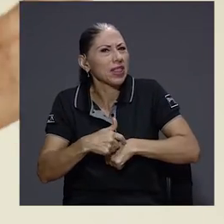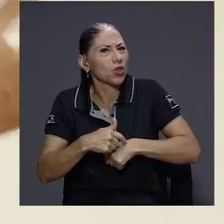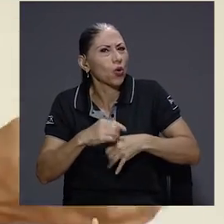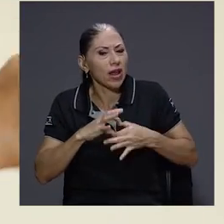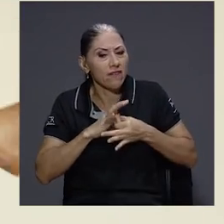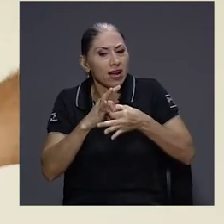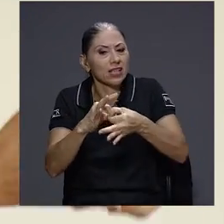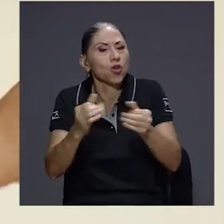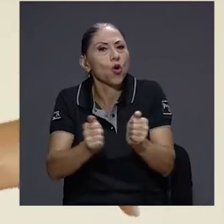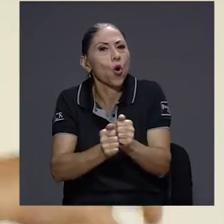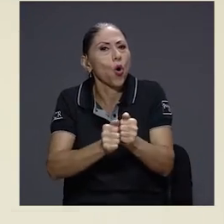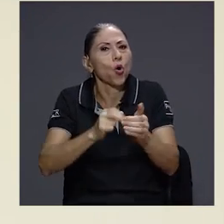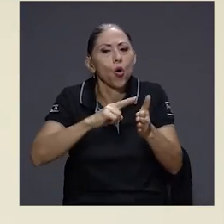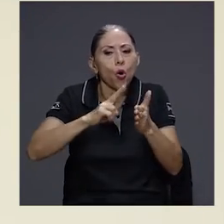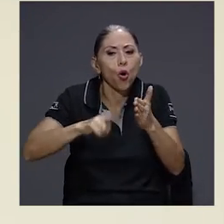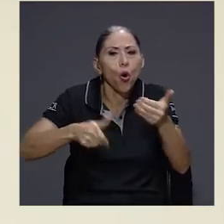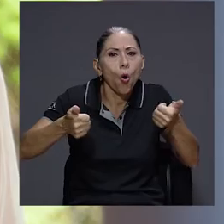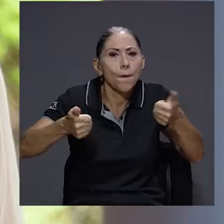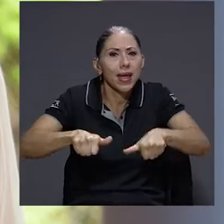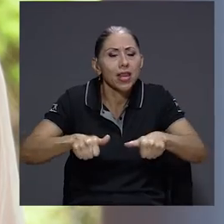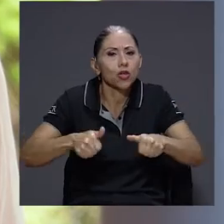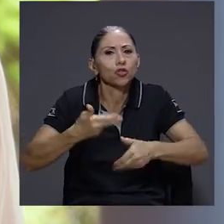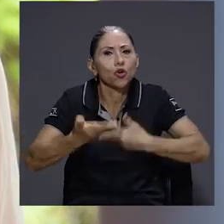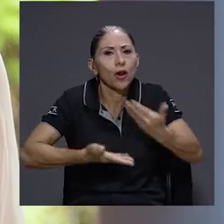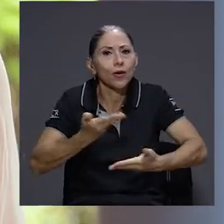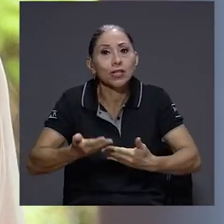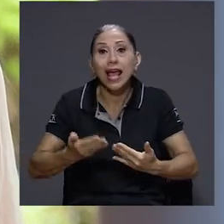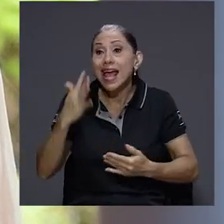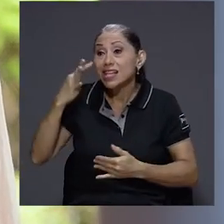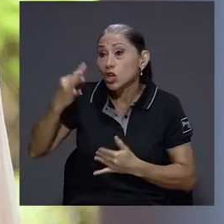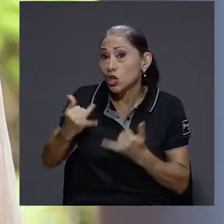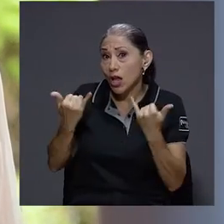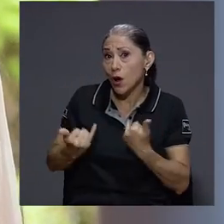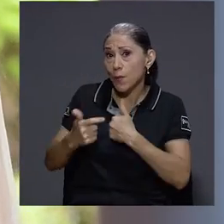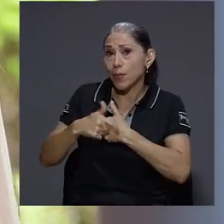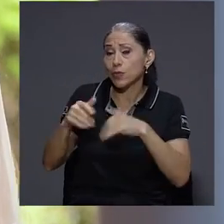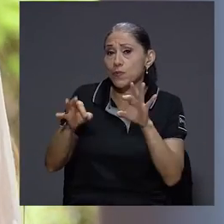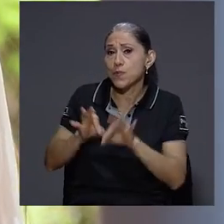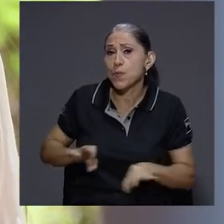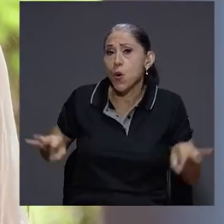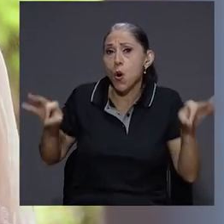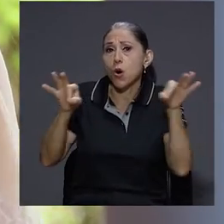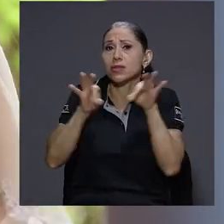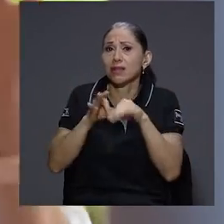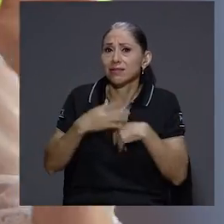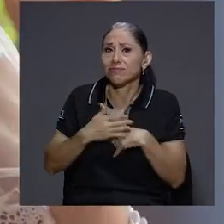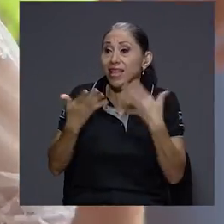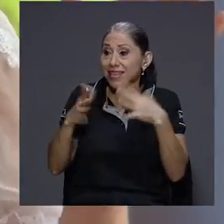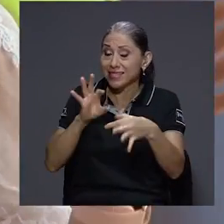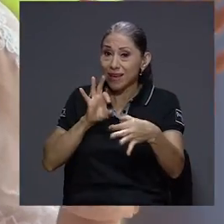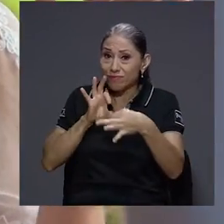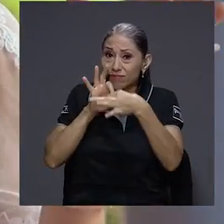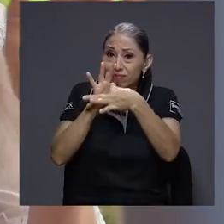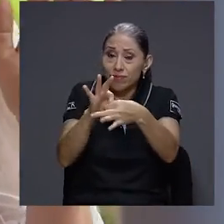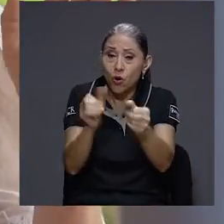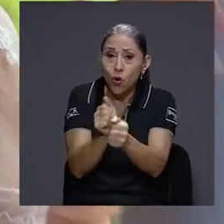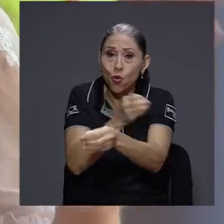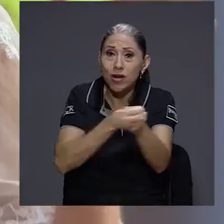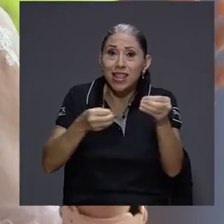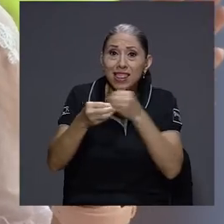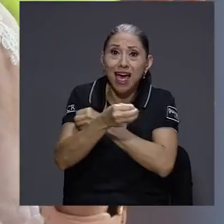en relación con estos convenios, con estas colaboraciones? Creo que estamos en un momento muy importante. El haber tenido el enlace con la